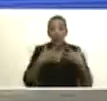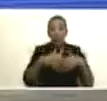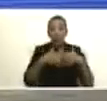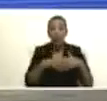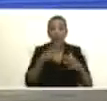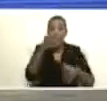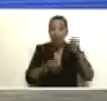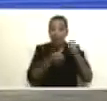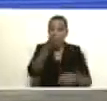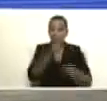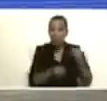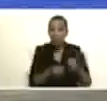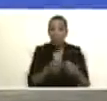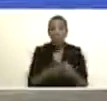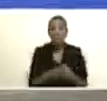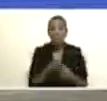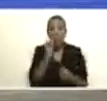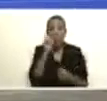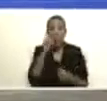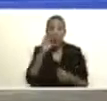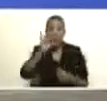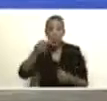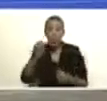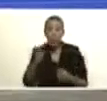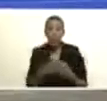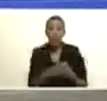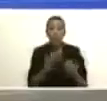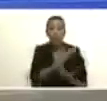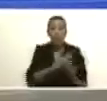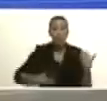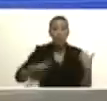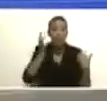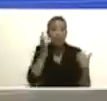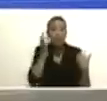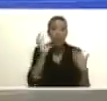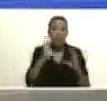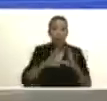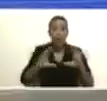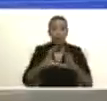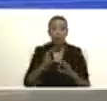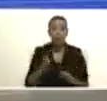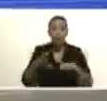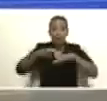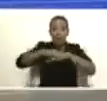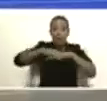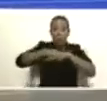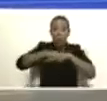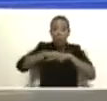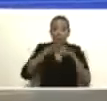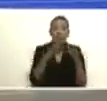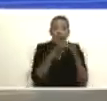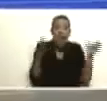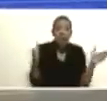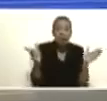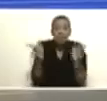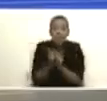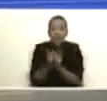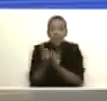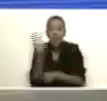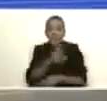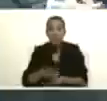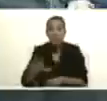Láctea Cavilap Roger Figueroa la presidenta de la Cámara Venezolana del Calzado de la Pequeña y Mediana Industria del País